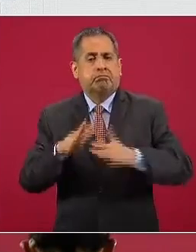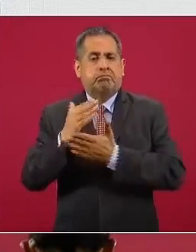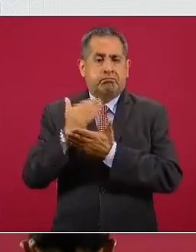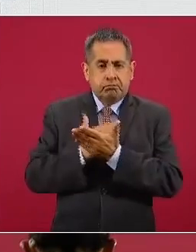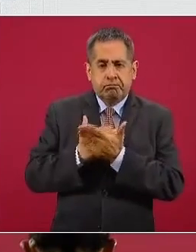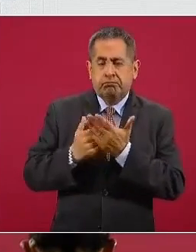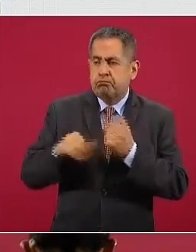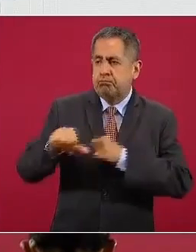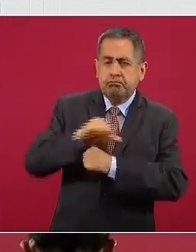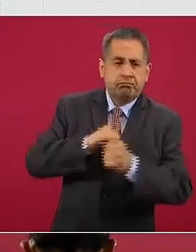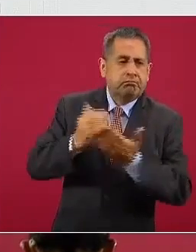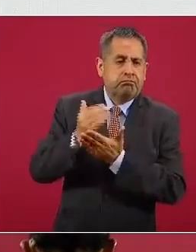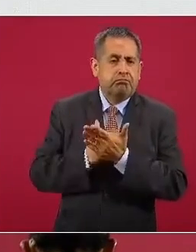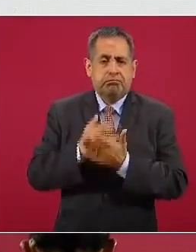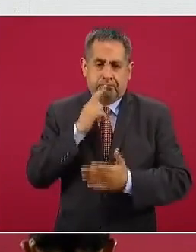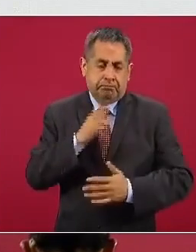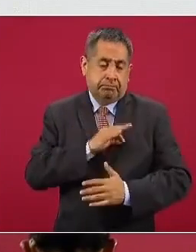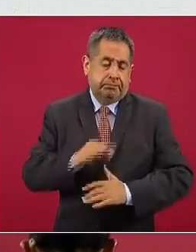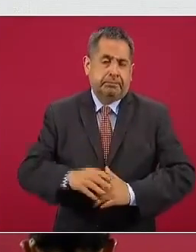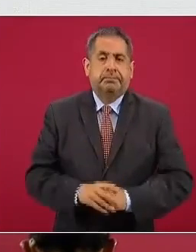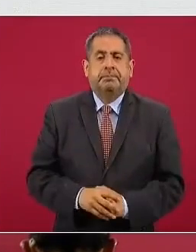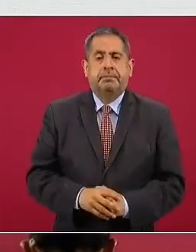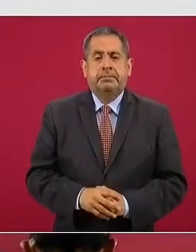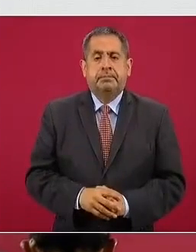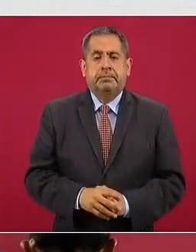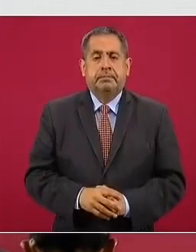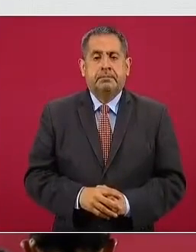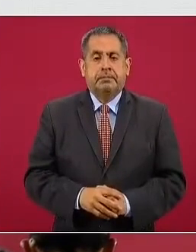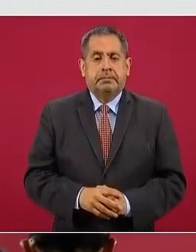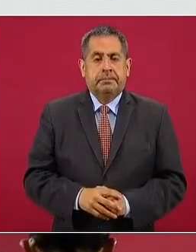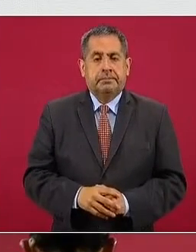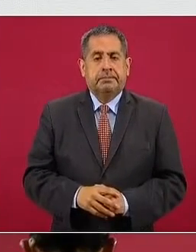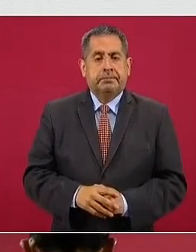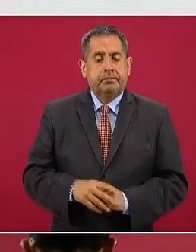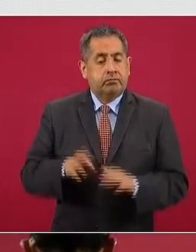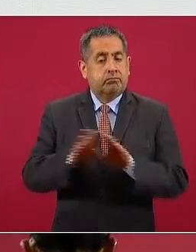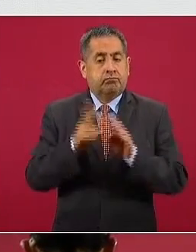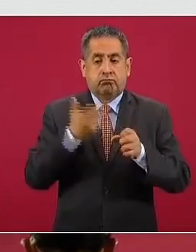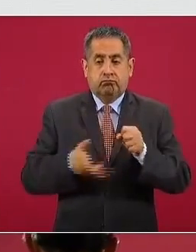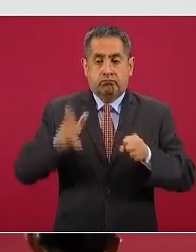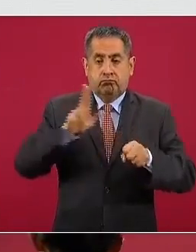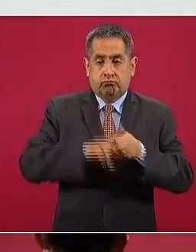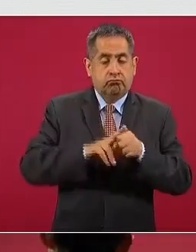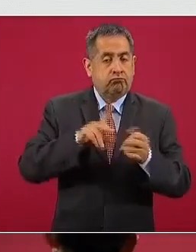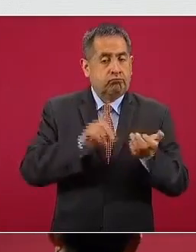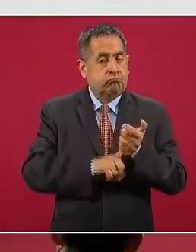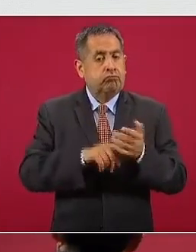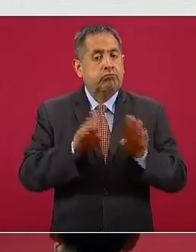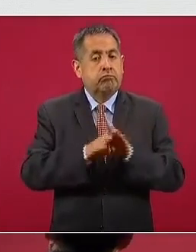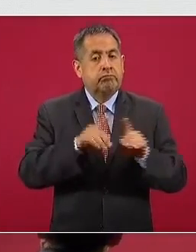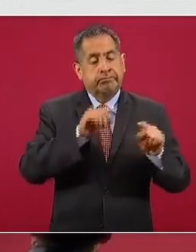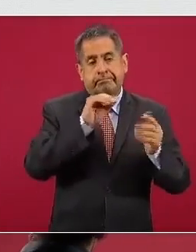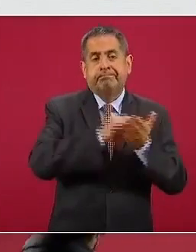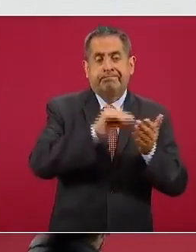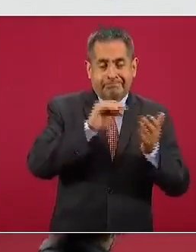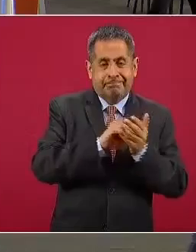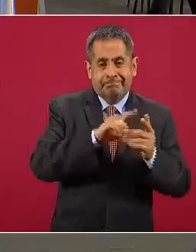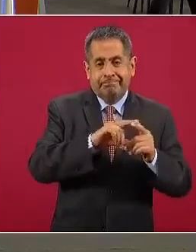la menor ocupación posible. La siguiente. La ocupación hospitalaria va en una tendencia aún